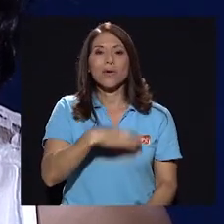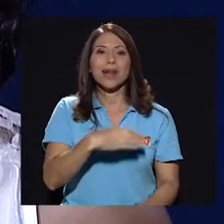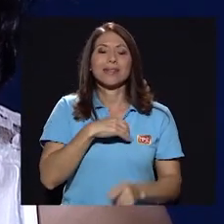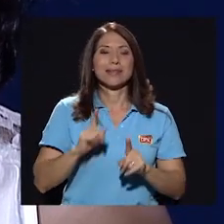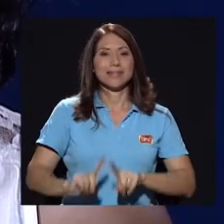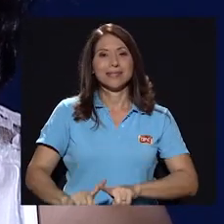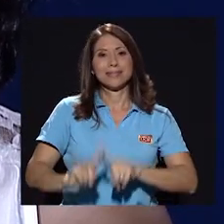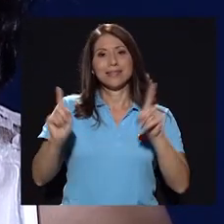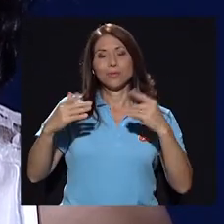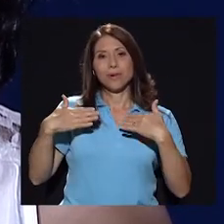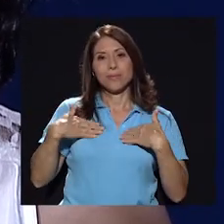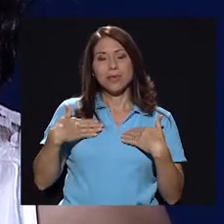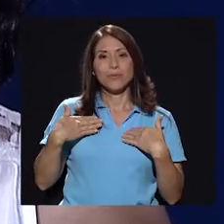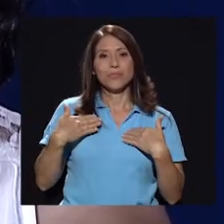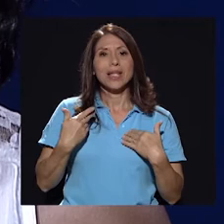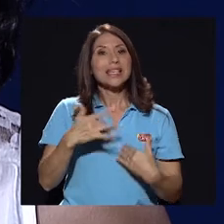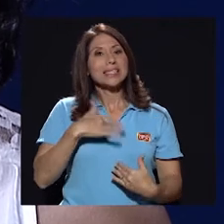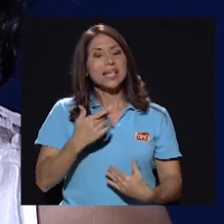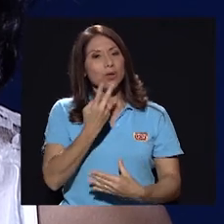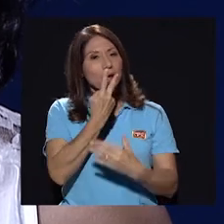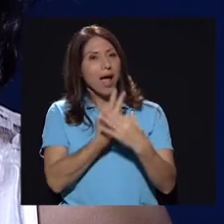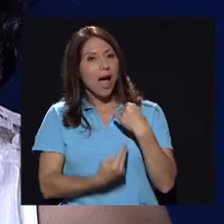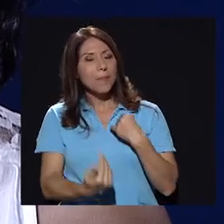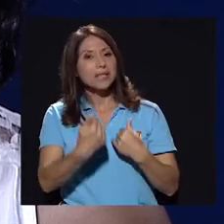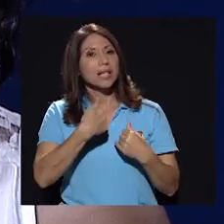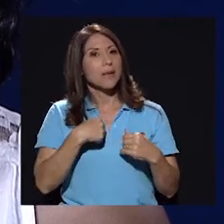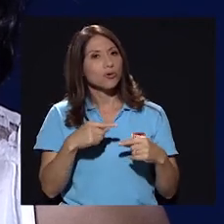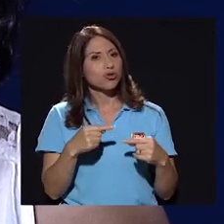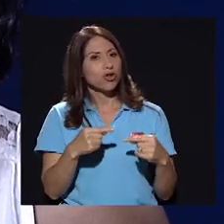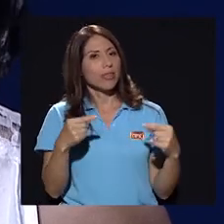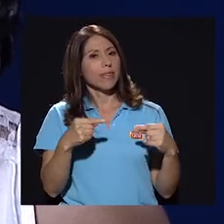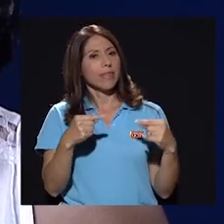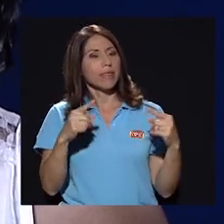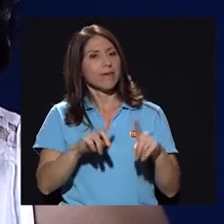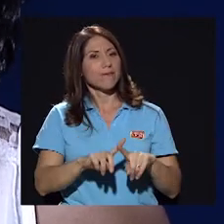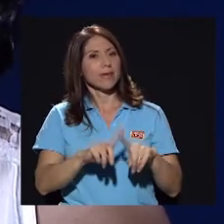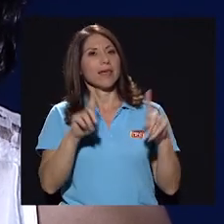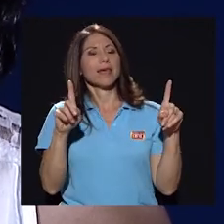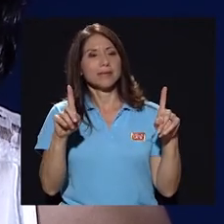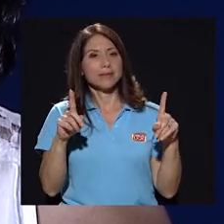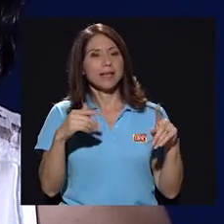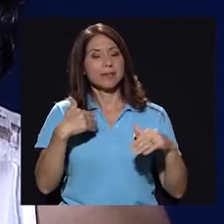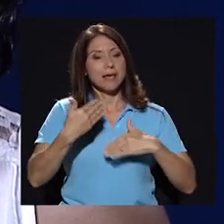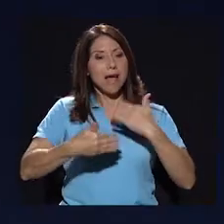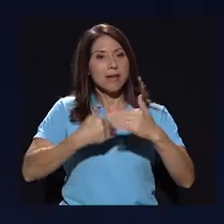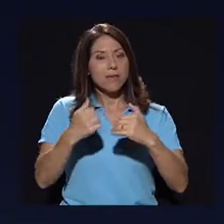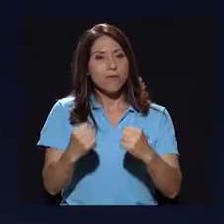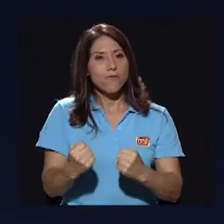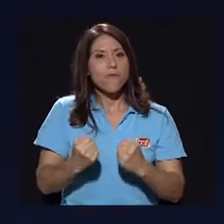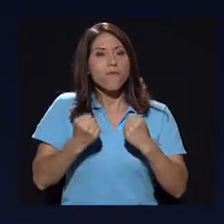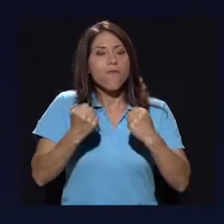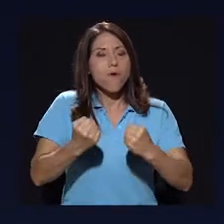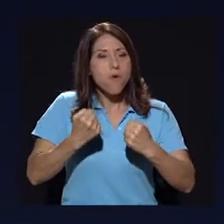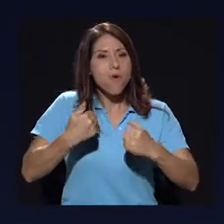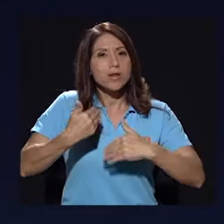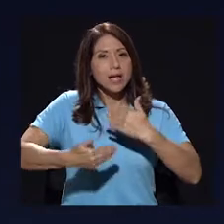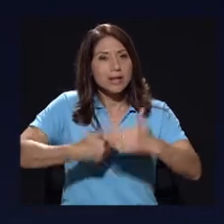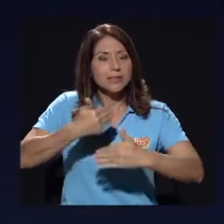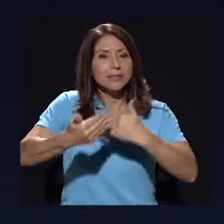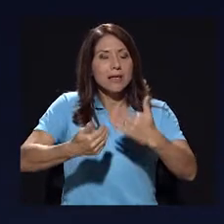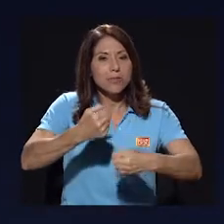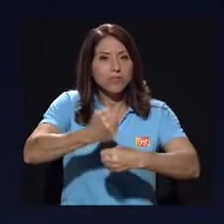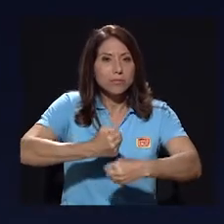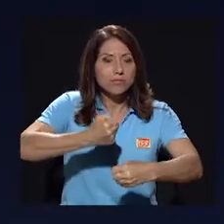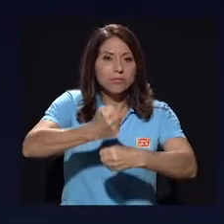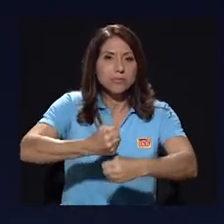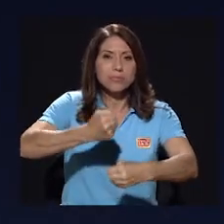distinto al mío, siento que ambas tenemos como diferencias, ¿verdad? Que nos han ido como fortaleciendo también en el camino